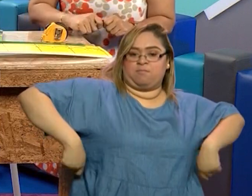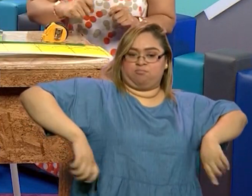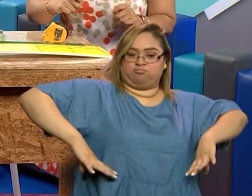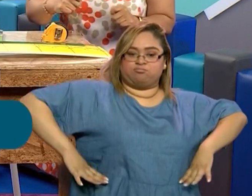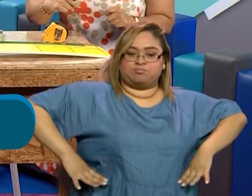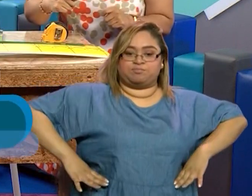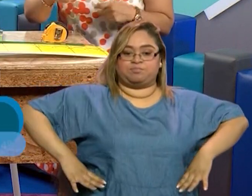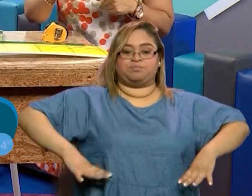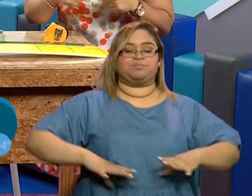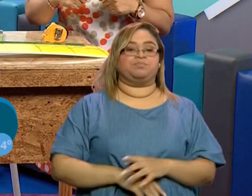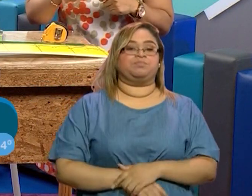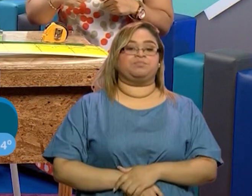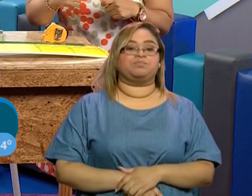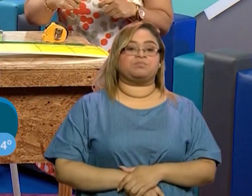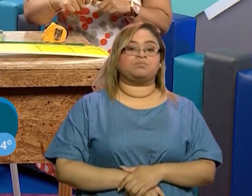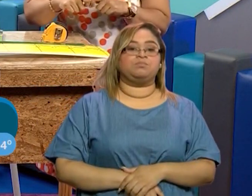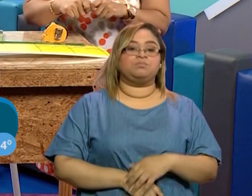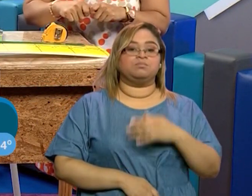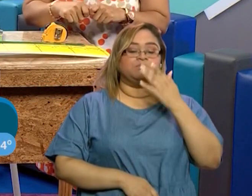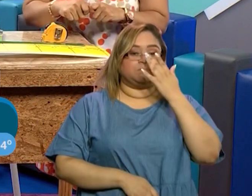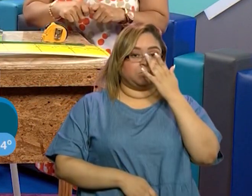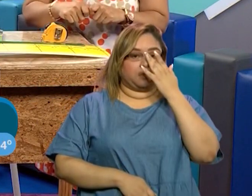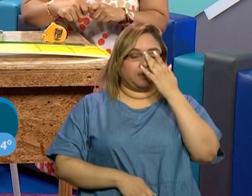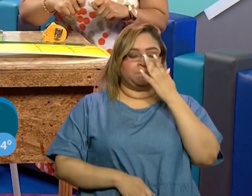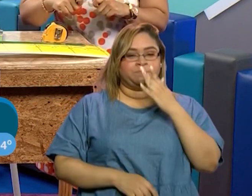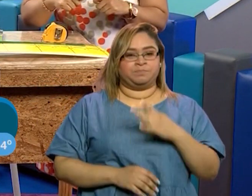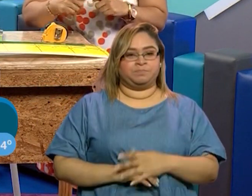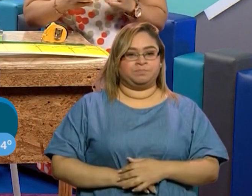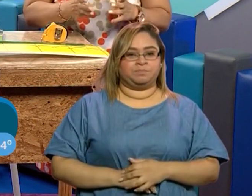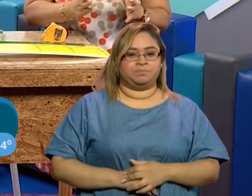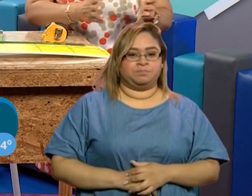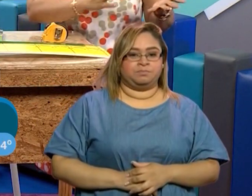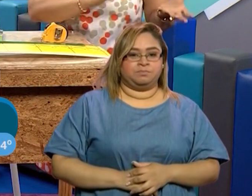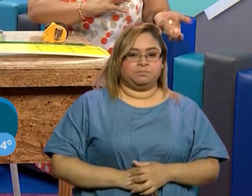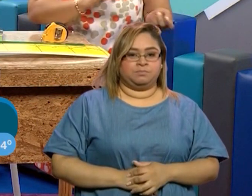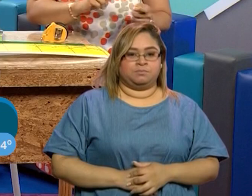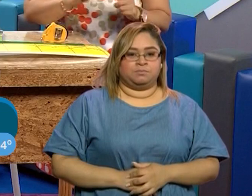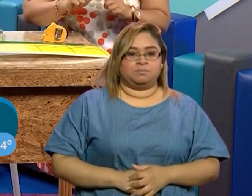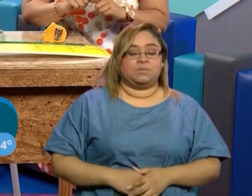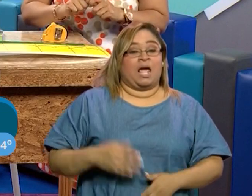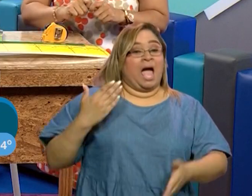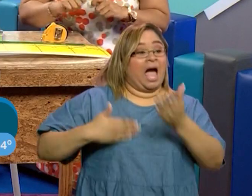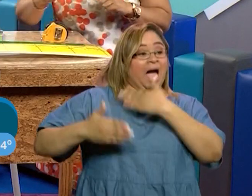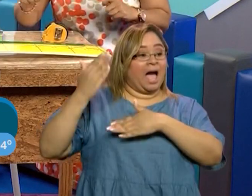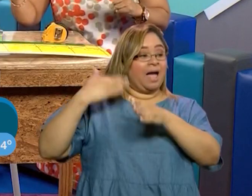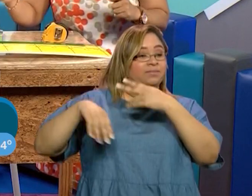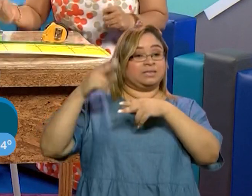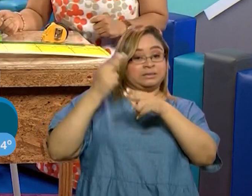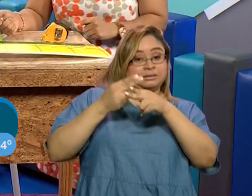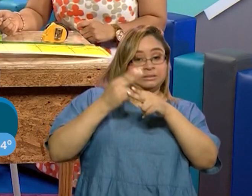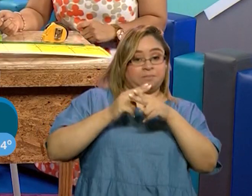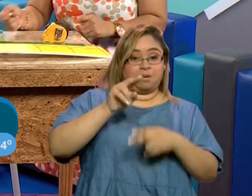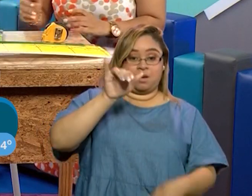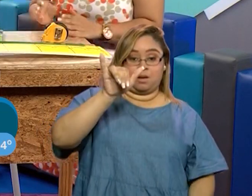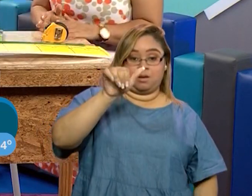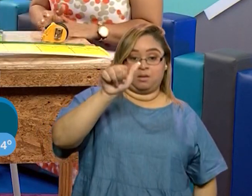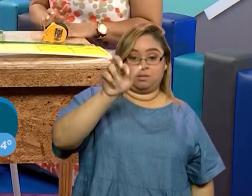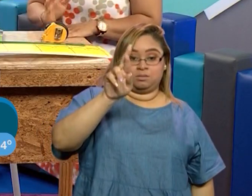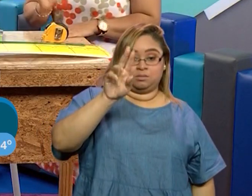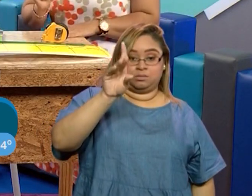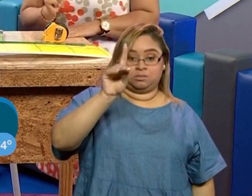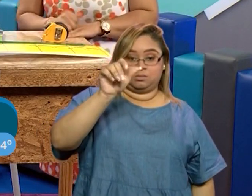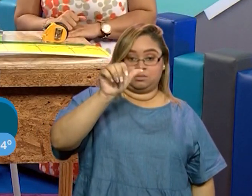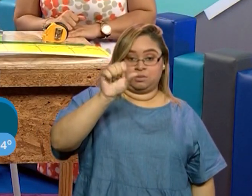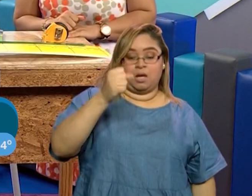ese sistema cambió y te van a medir lo que antes llamábamos yarda, te lo van a medir por metros. ¿Ok?